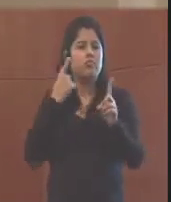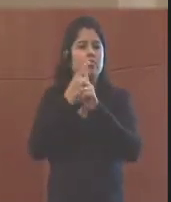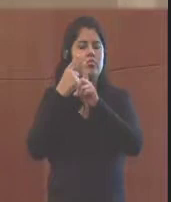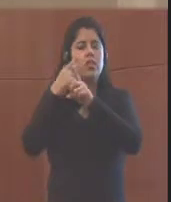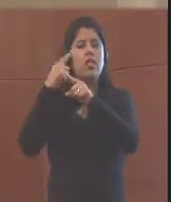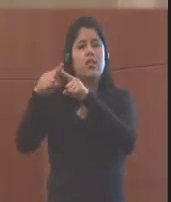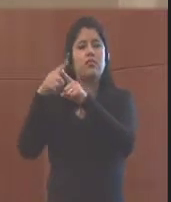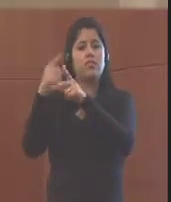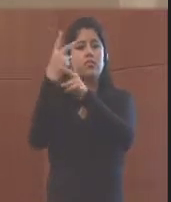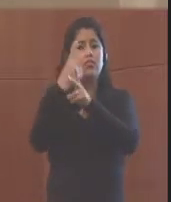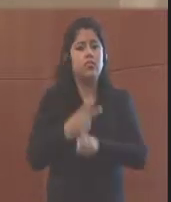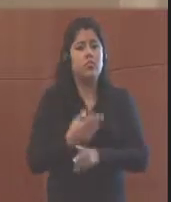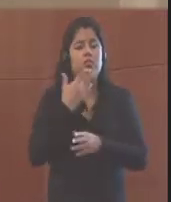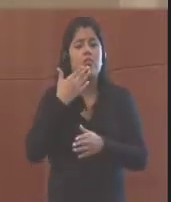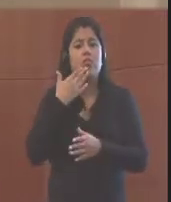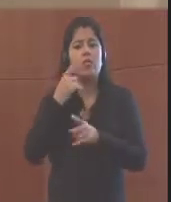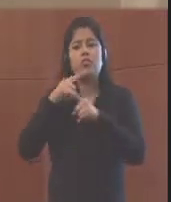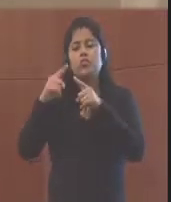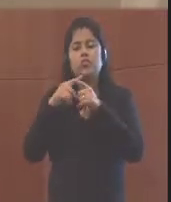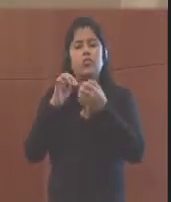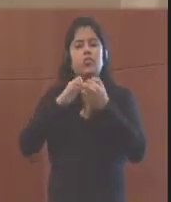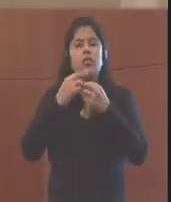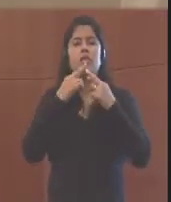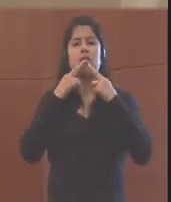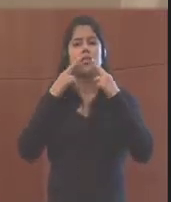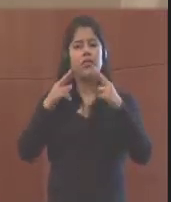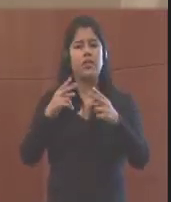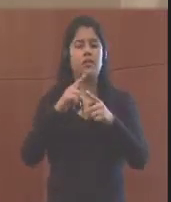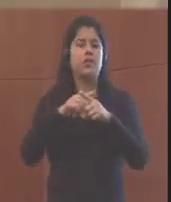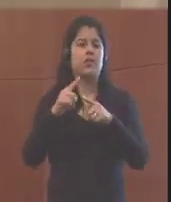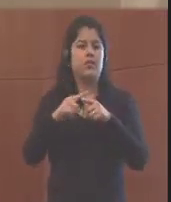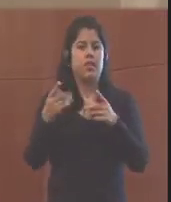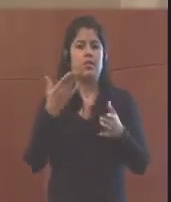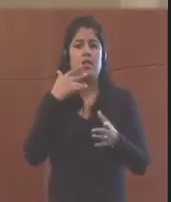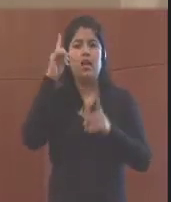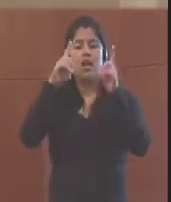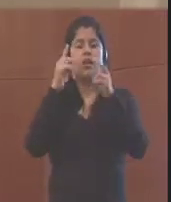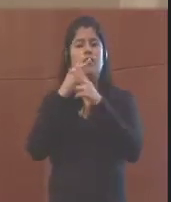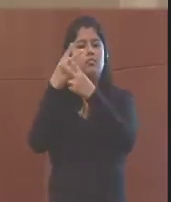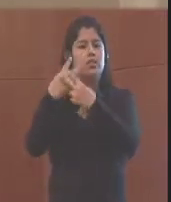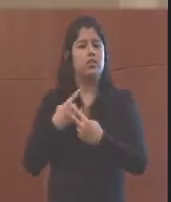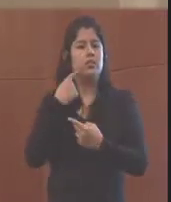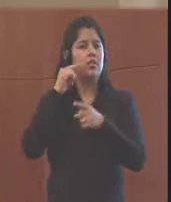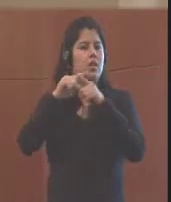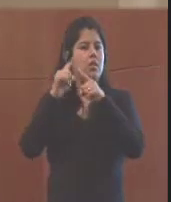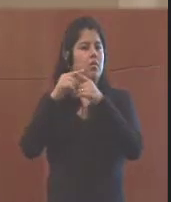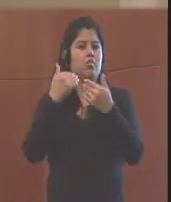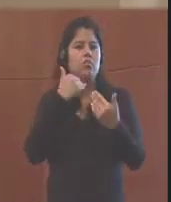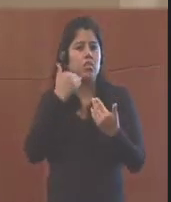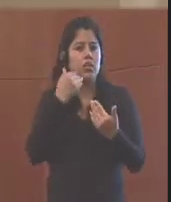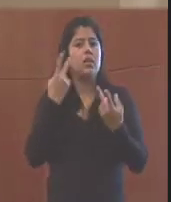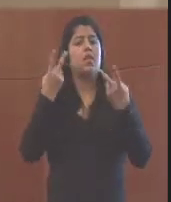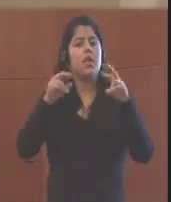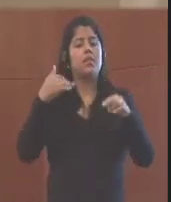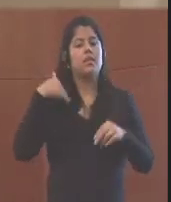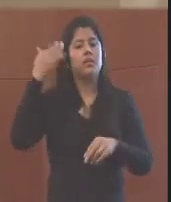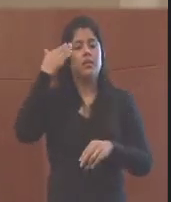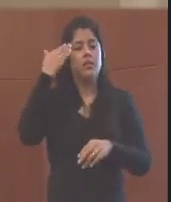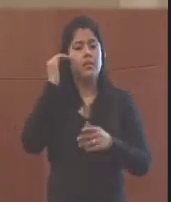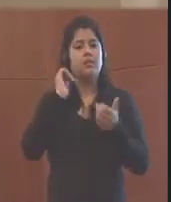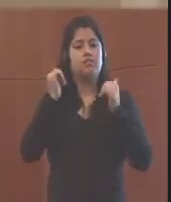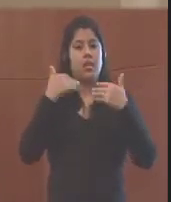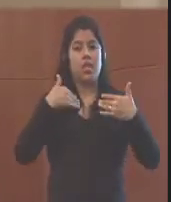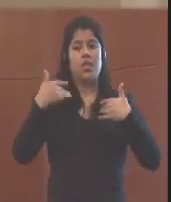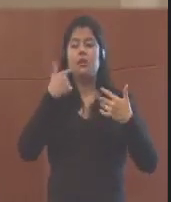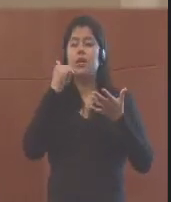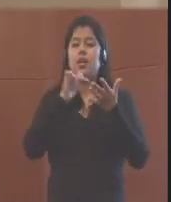riesgos, que se afectan de diferente manera y que responden de manera diferente a las amenazas que encuentran. También sabemos que la dinámica de poder puede